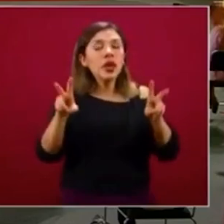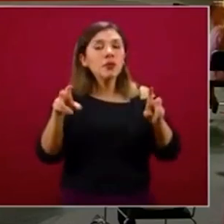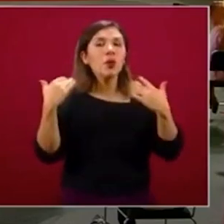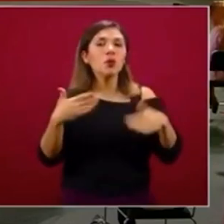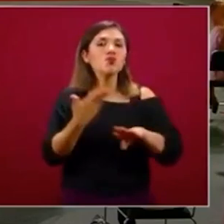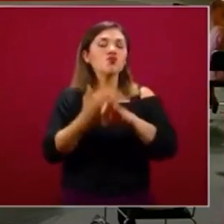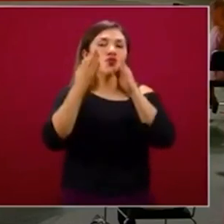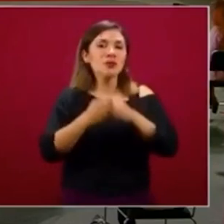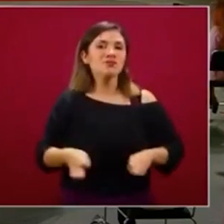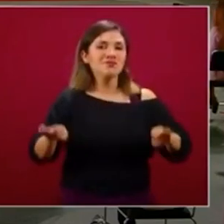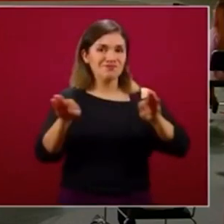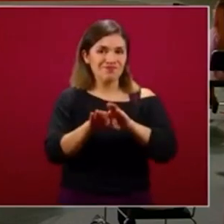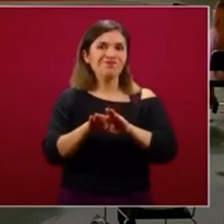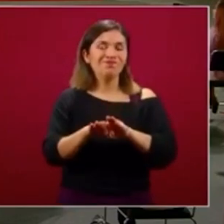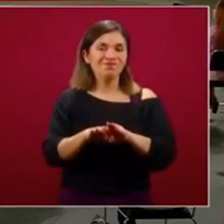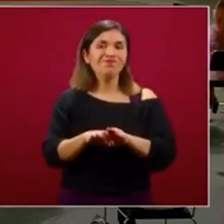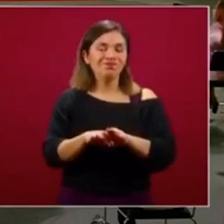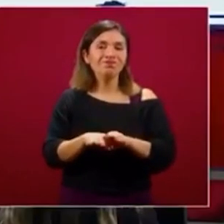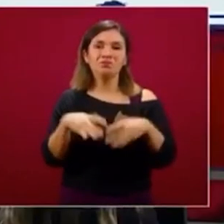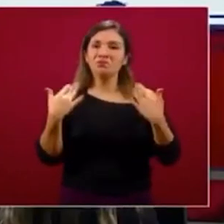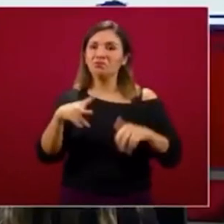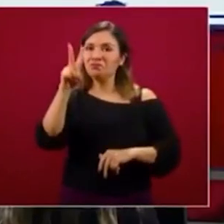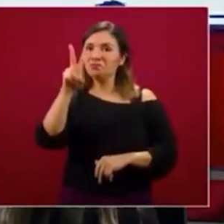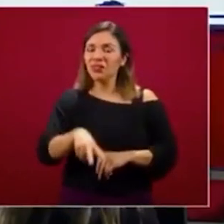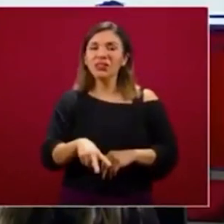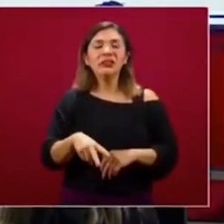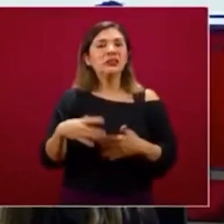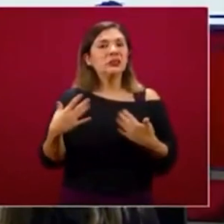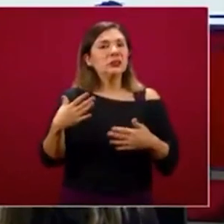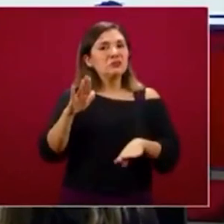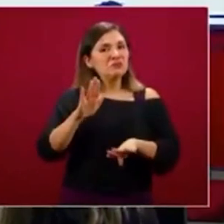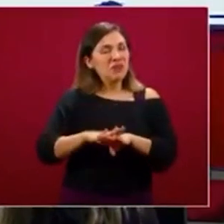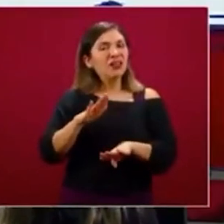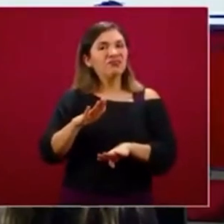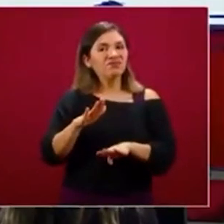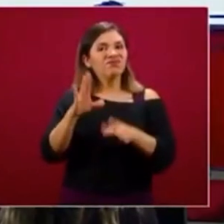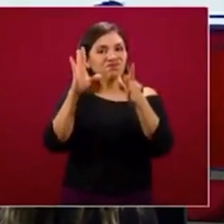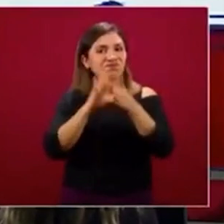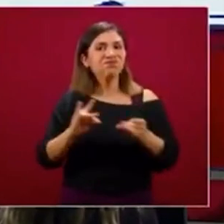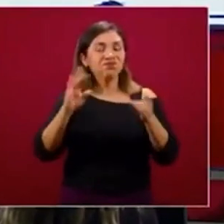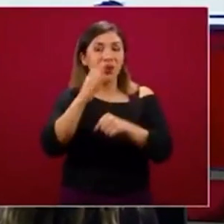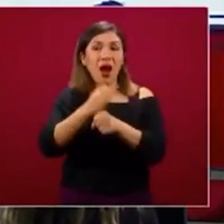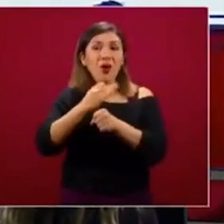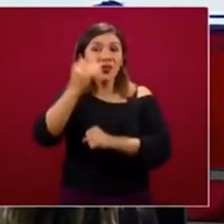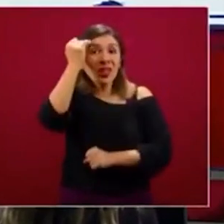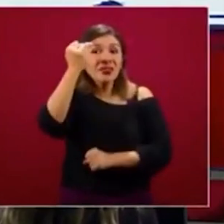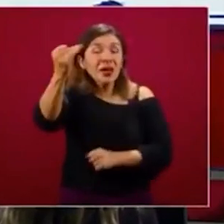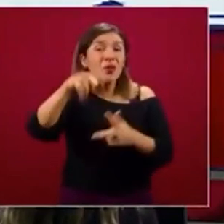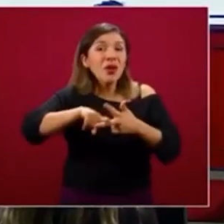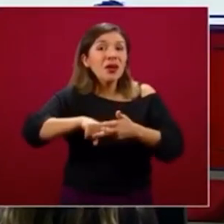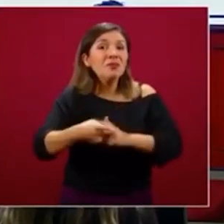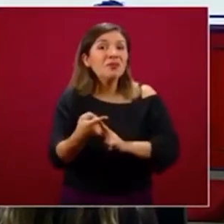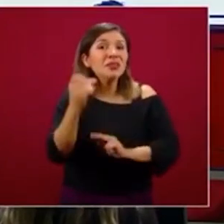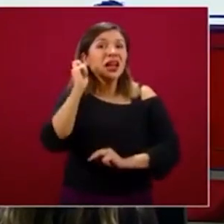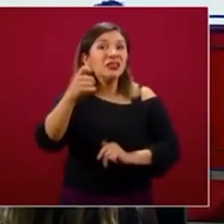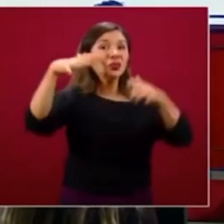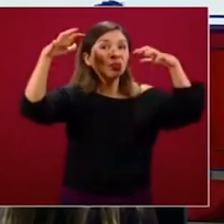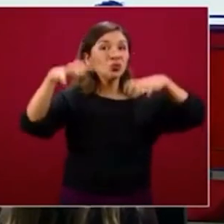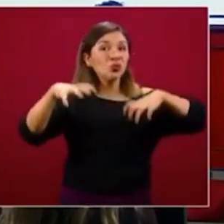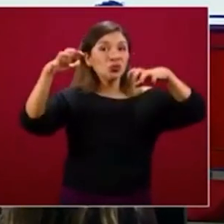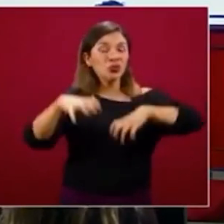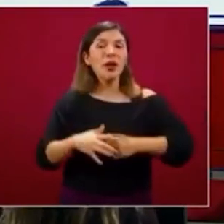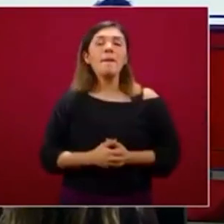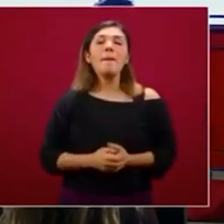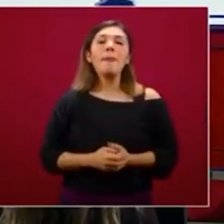Muy importante, de enorme relevancia y especialmente en esta época que estamos iniciando la temporada.